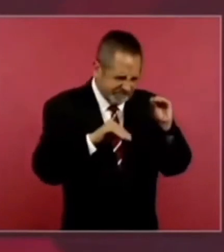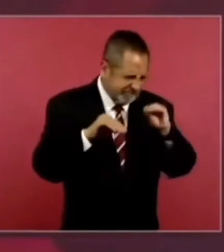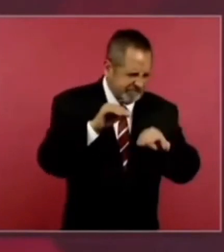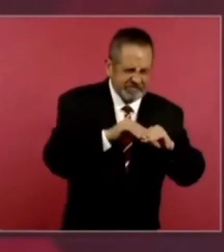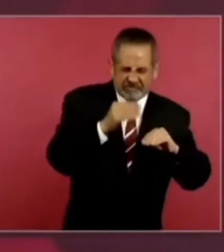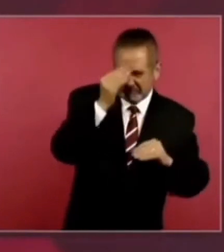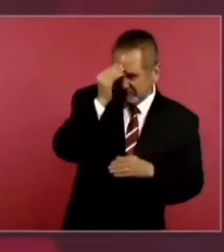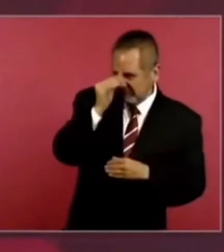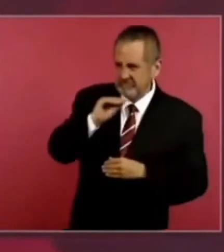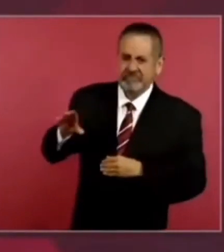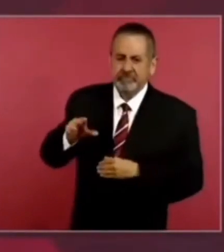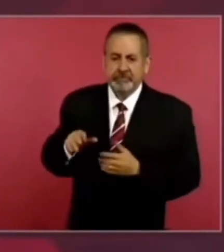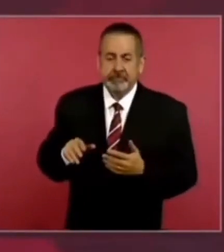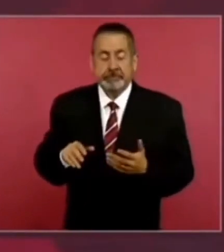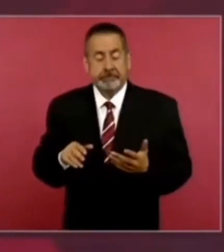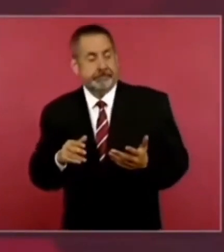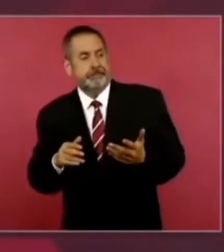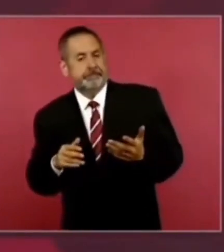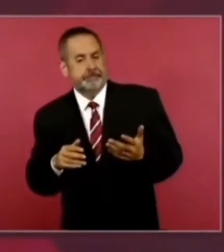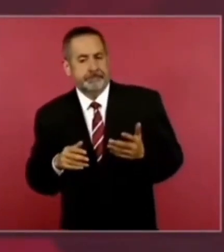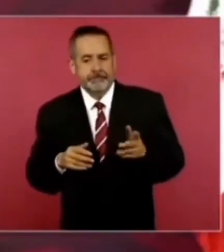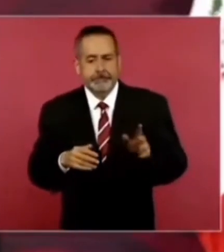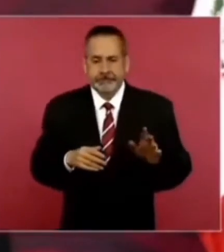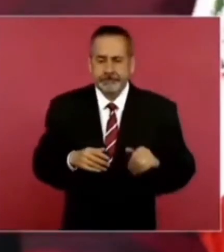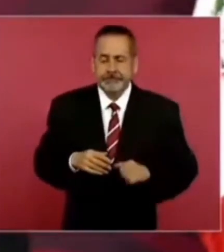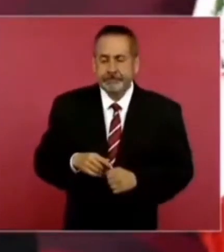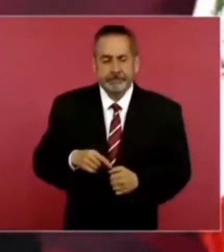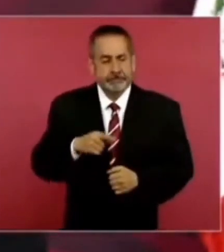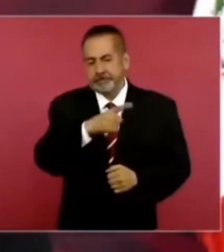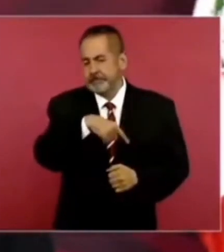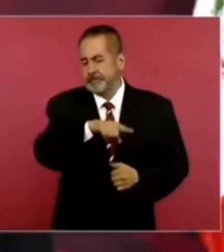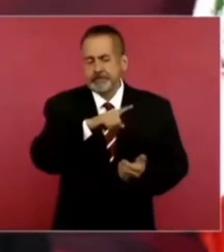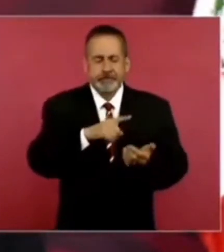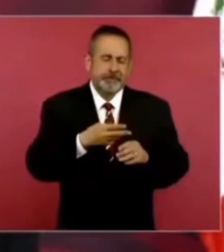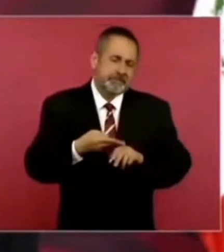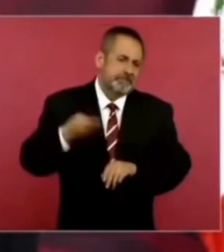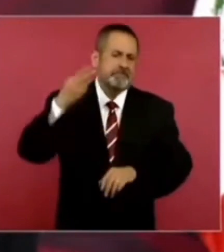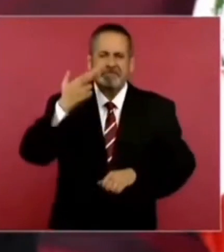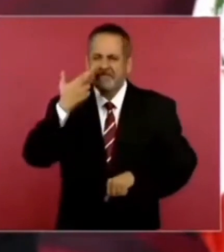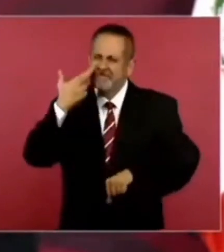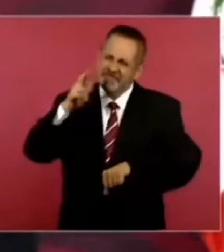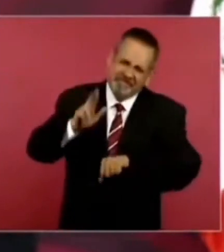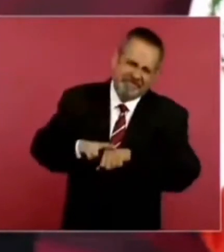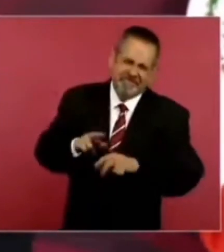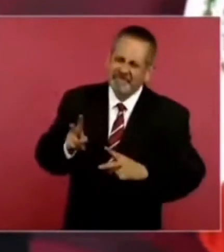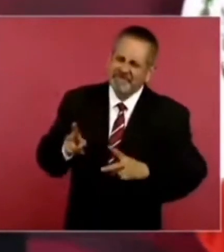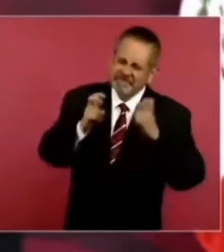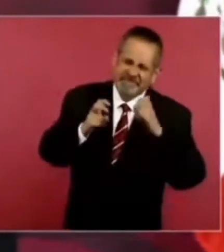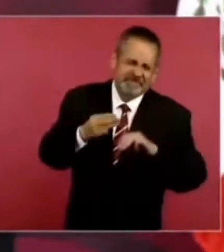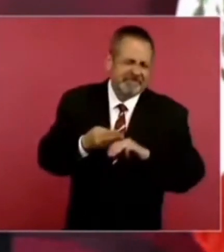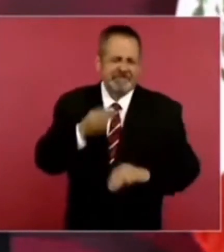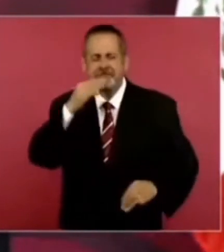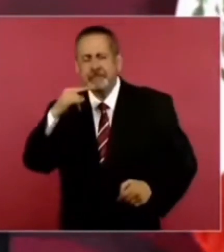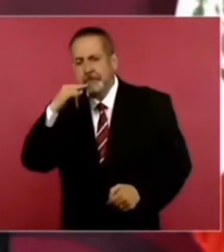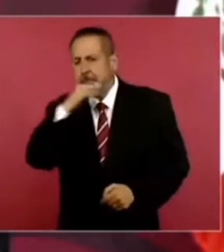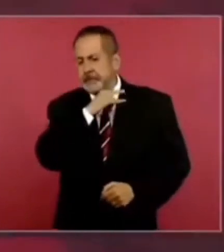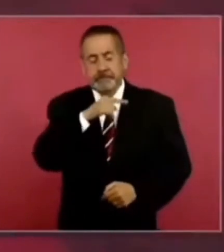Porque son muy ladrones y muy hipócritas.